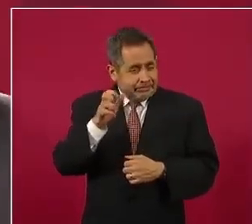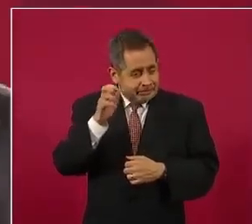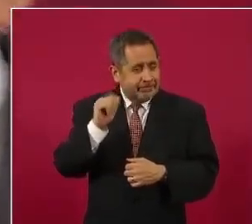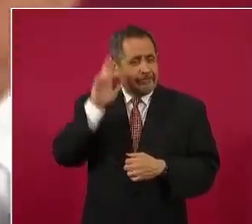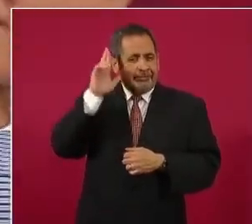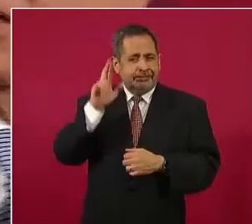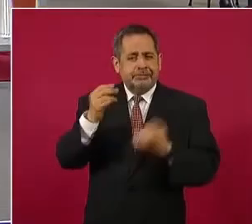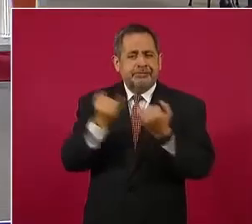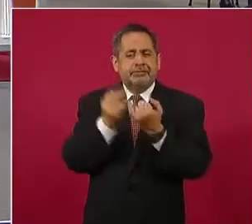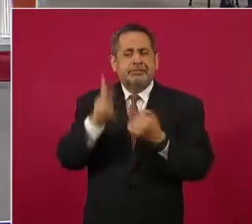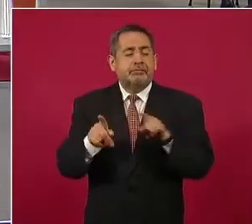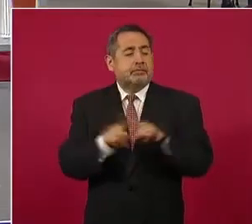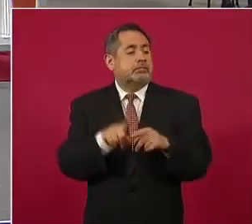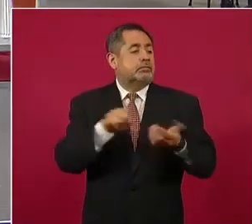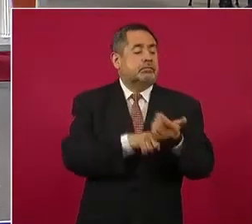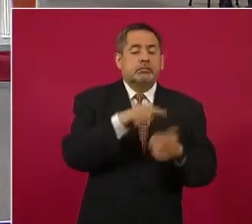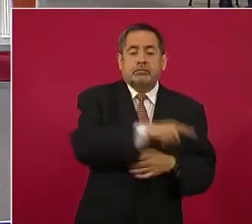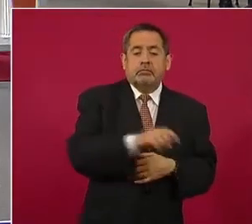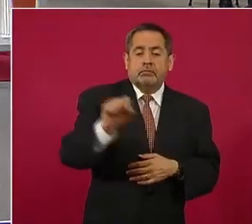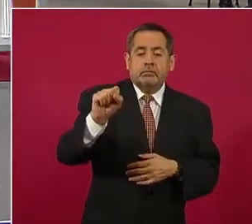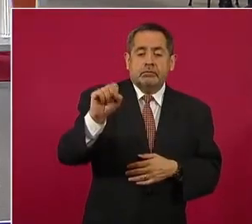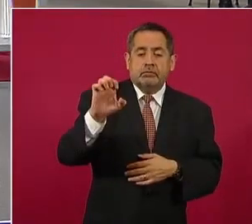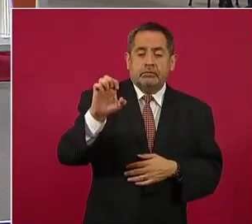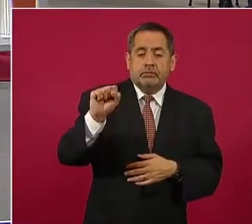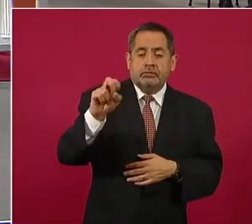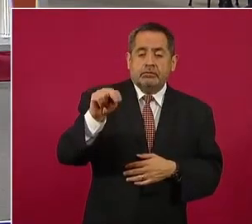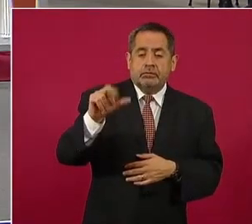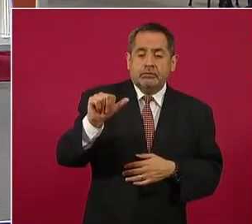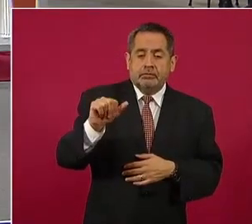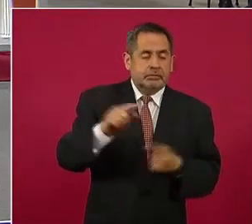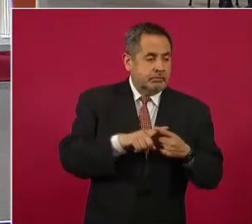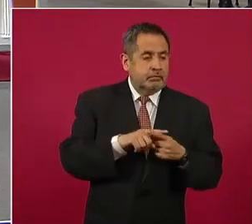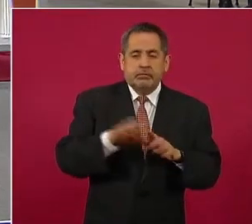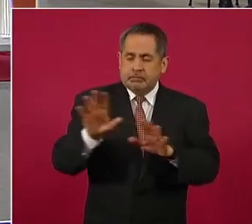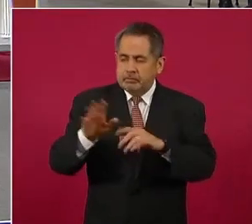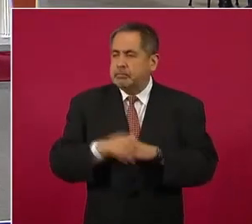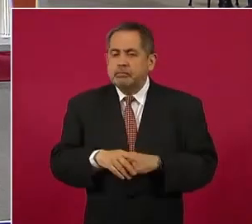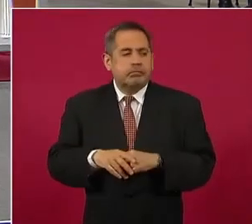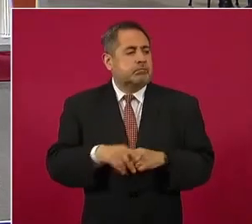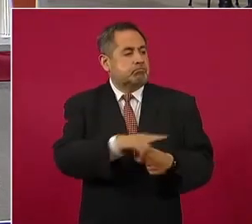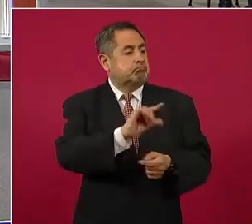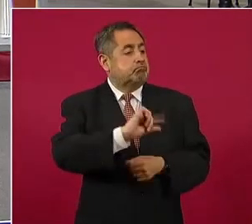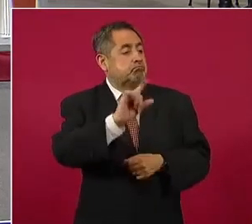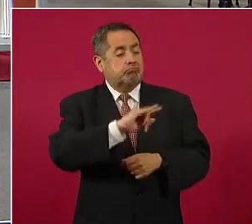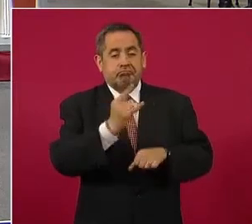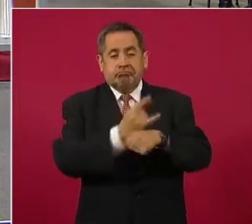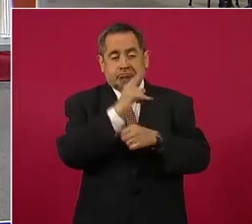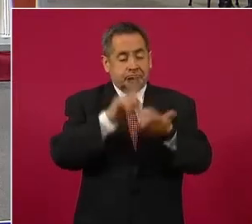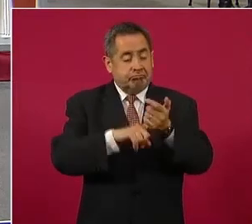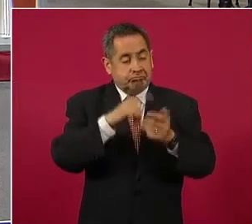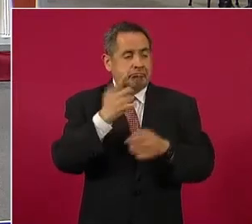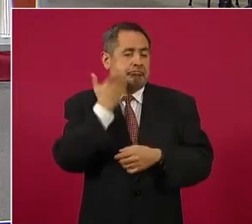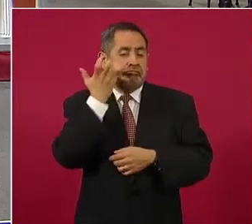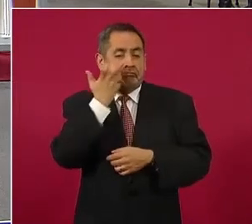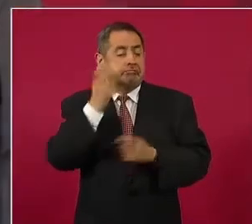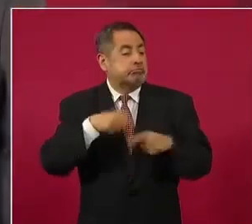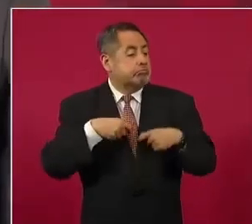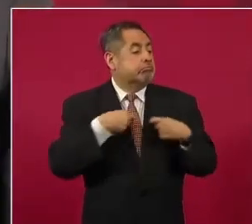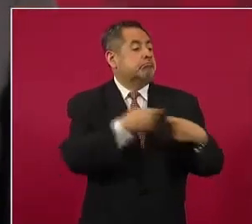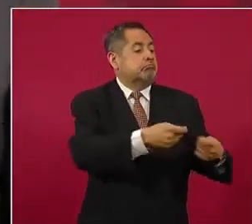anticorrupción y les daban trabajo a intelectuales orgánicos, que ganaban muchísimo